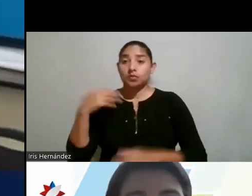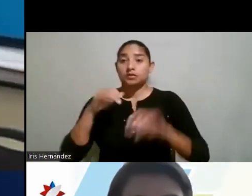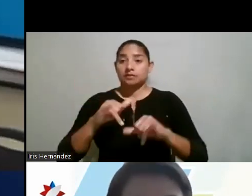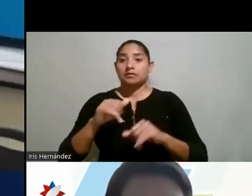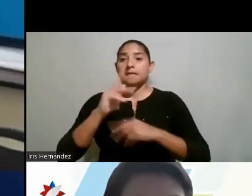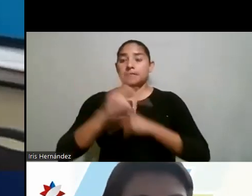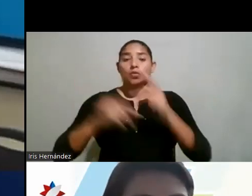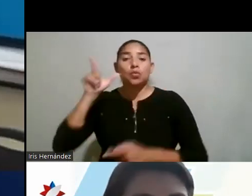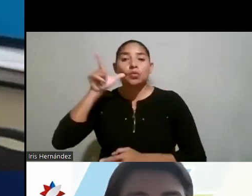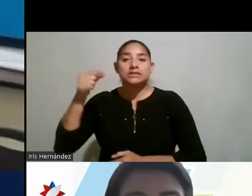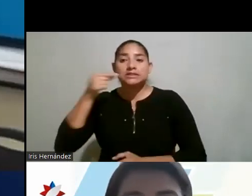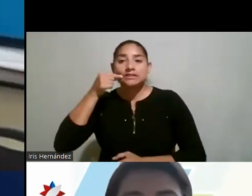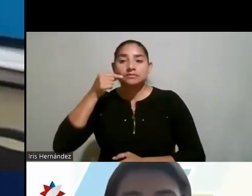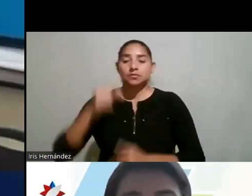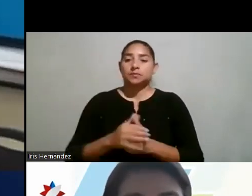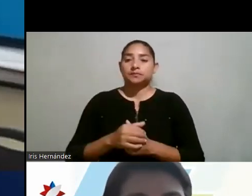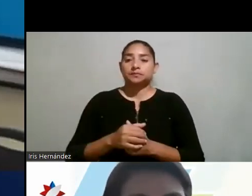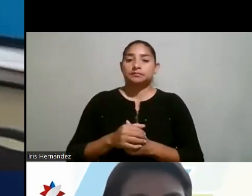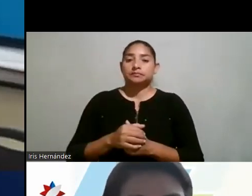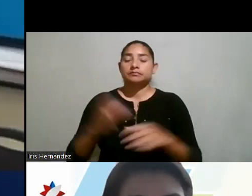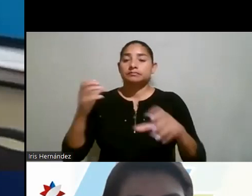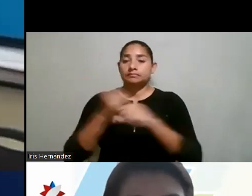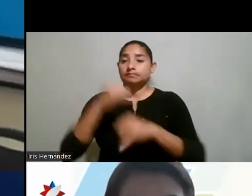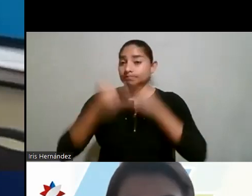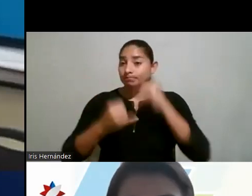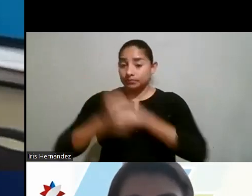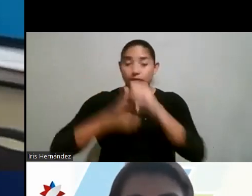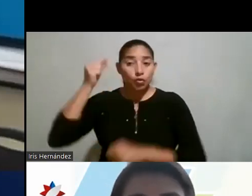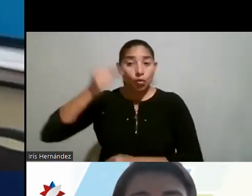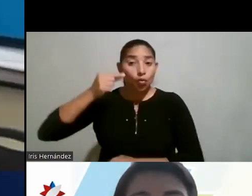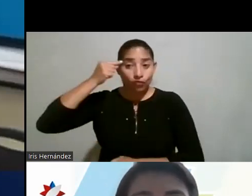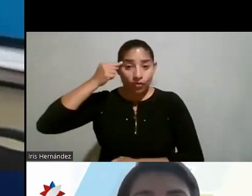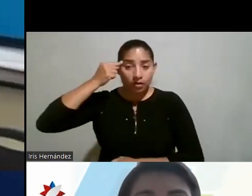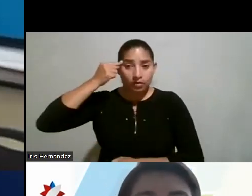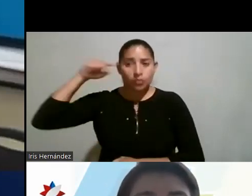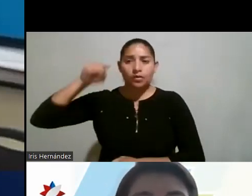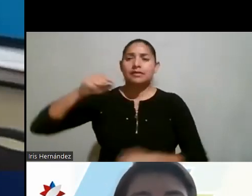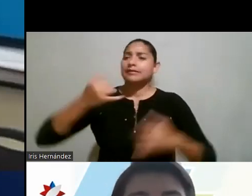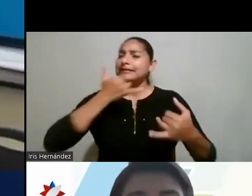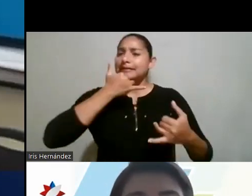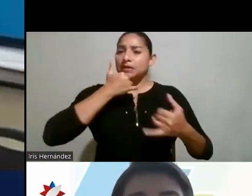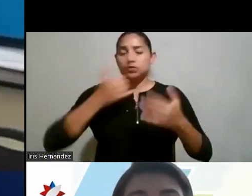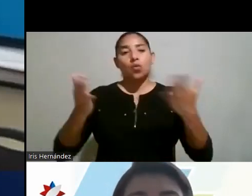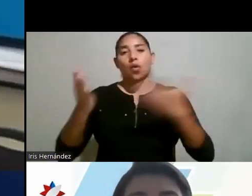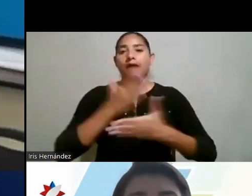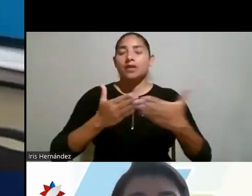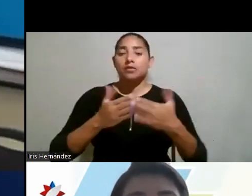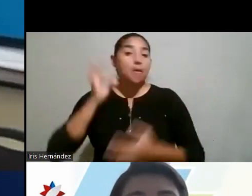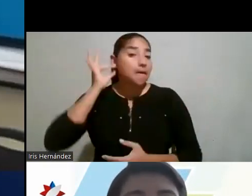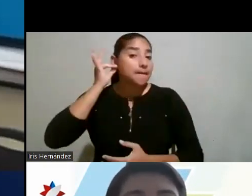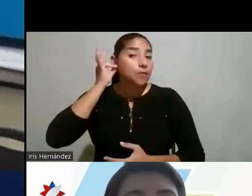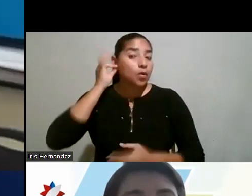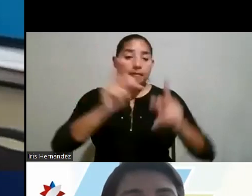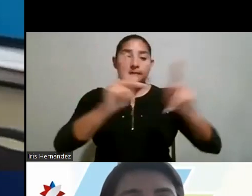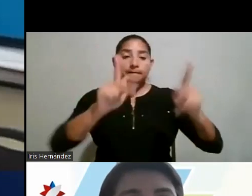presidente Luis Guillermo Solís, al cierre de esa administración, al cierre de esa administración, había una mujer designada